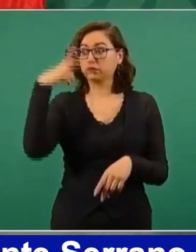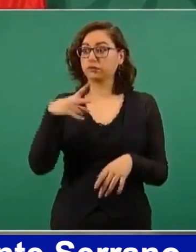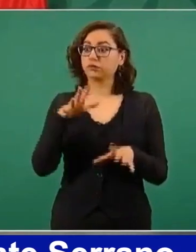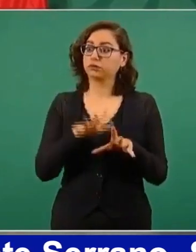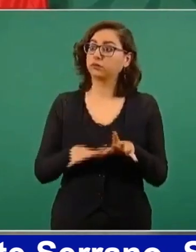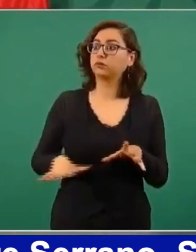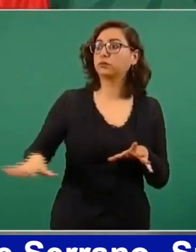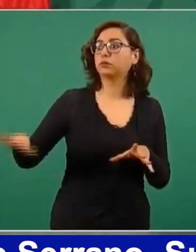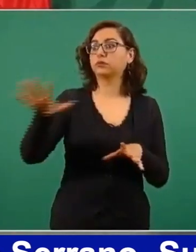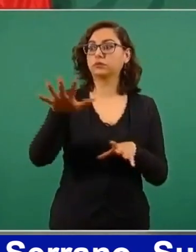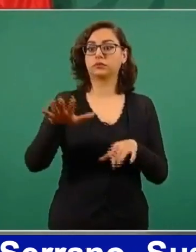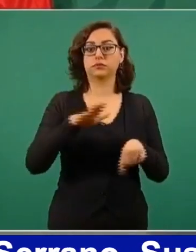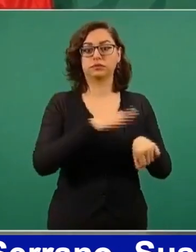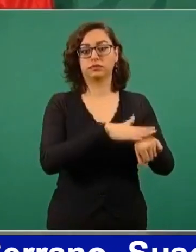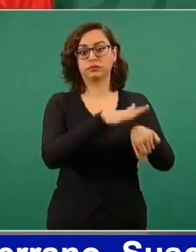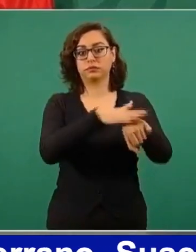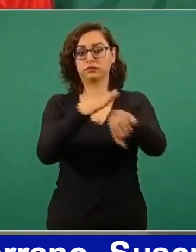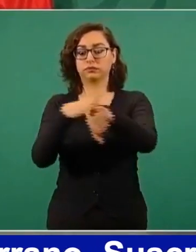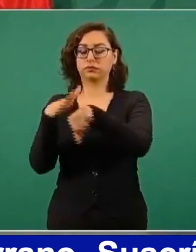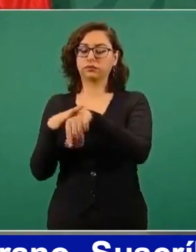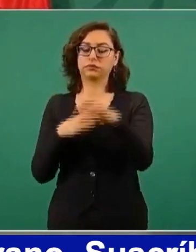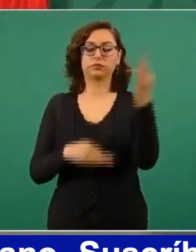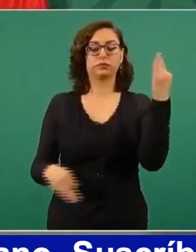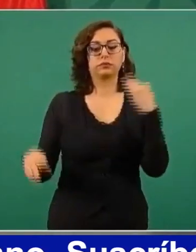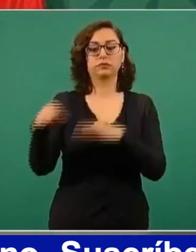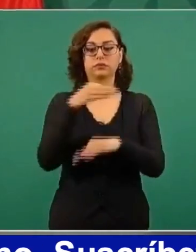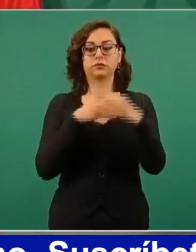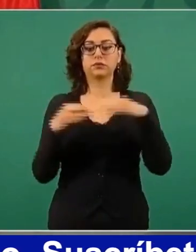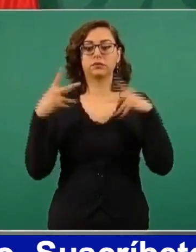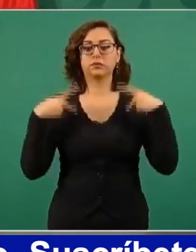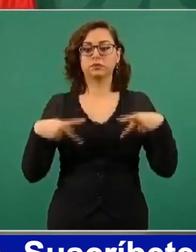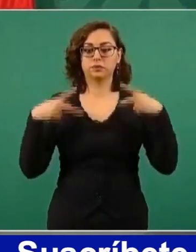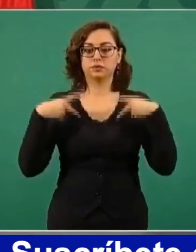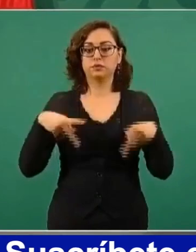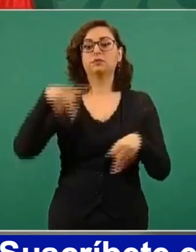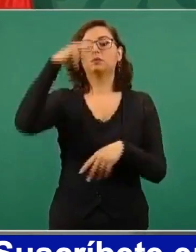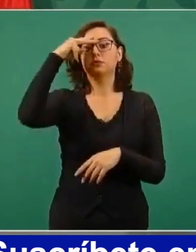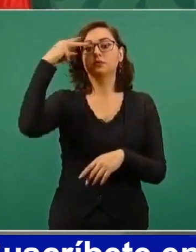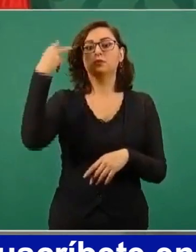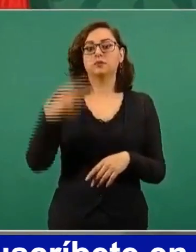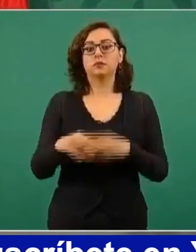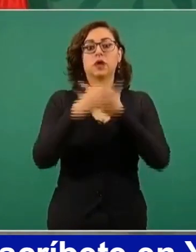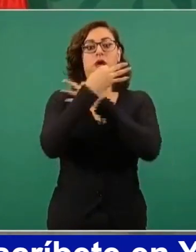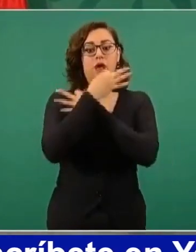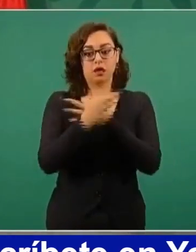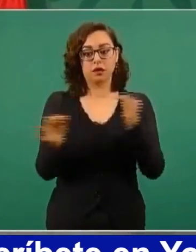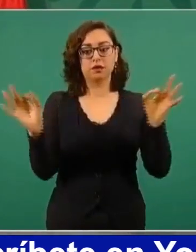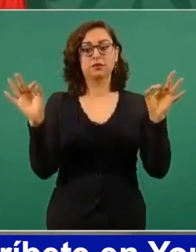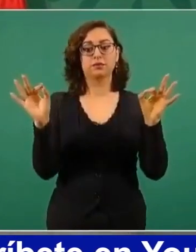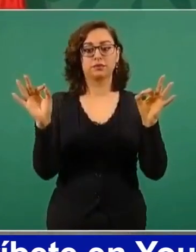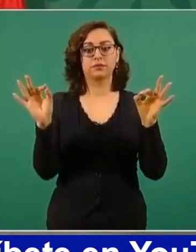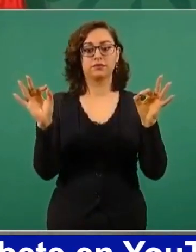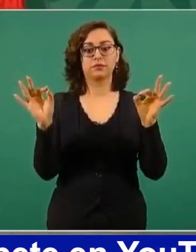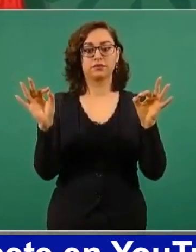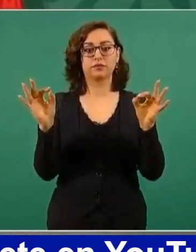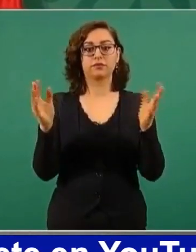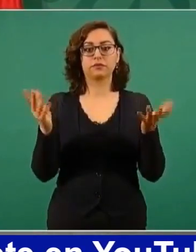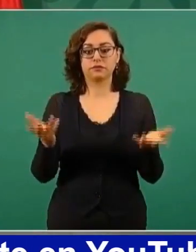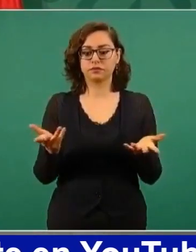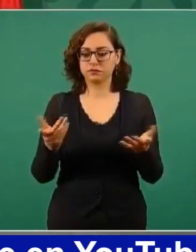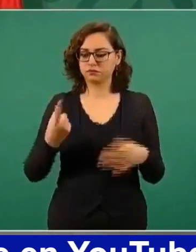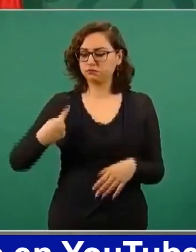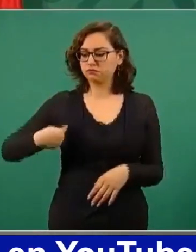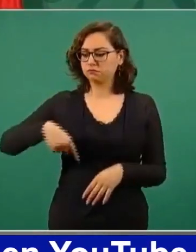al pueblo, que se está actuando de manera